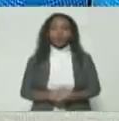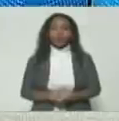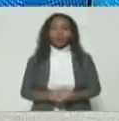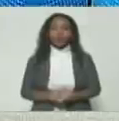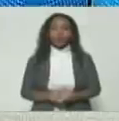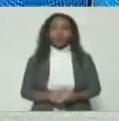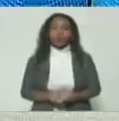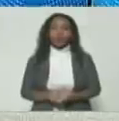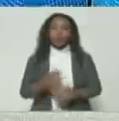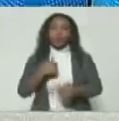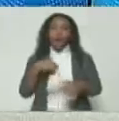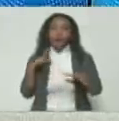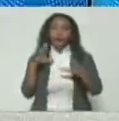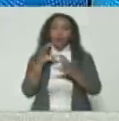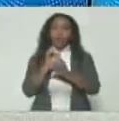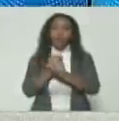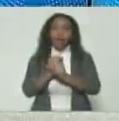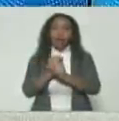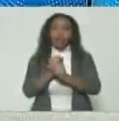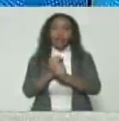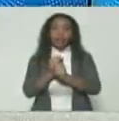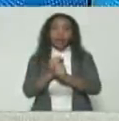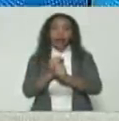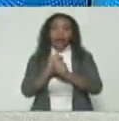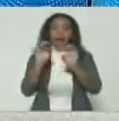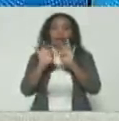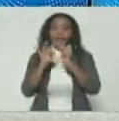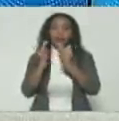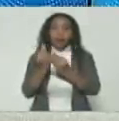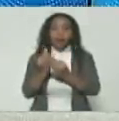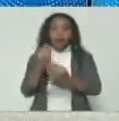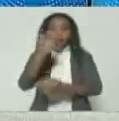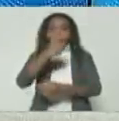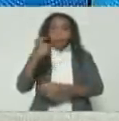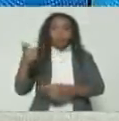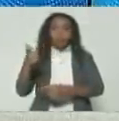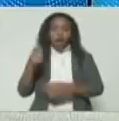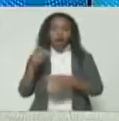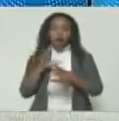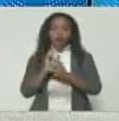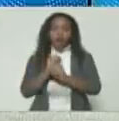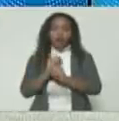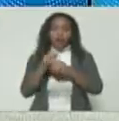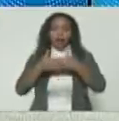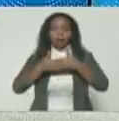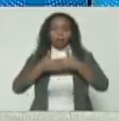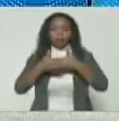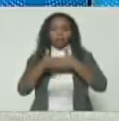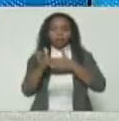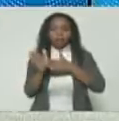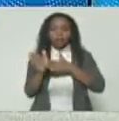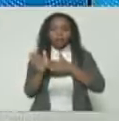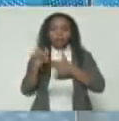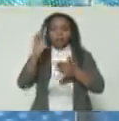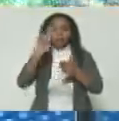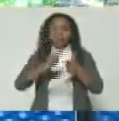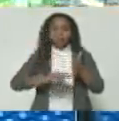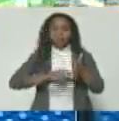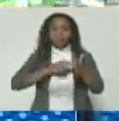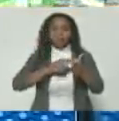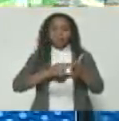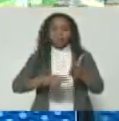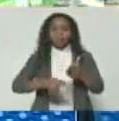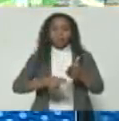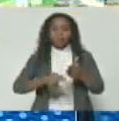Y confiar en los cuidados de la familia y de la gente. Y a abrir las compuertas, fíjate. Eliminamos la mayoría de las